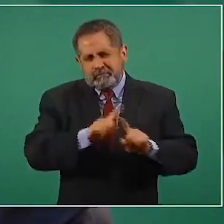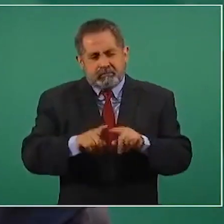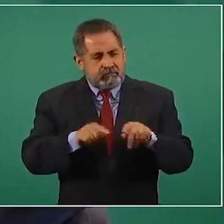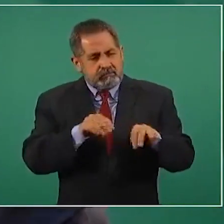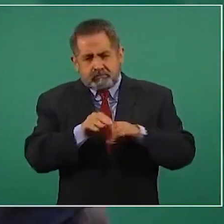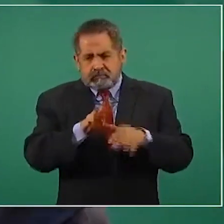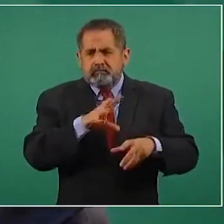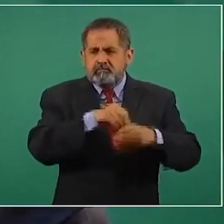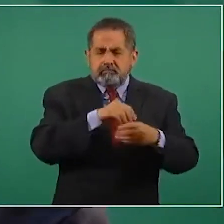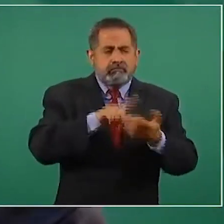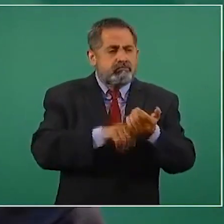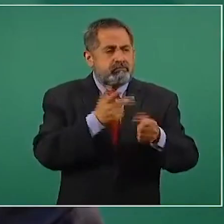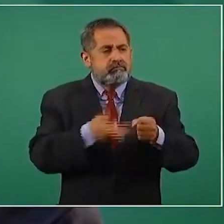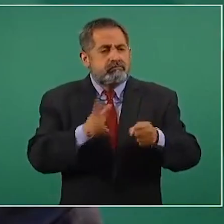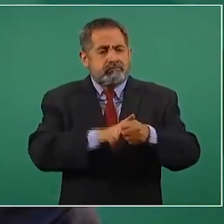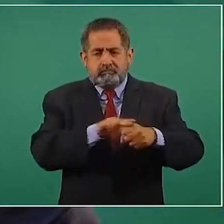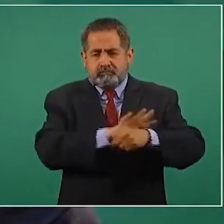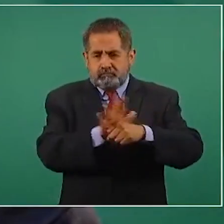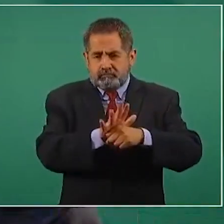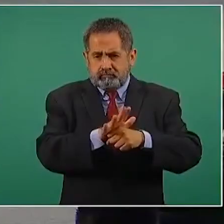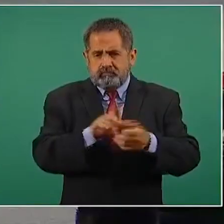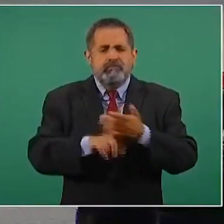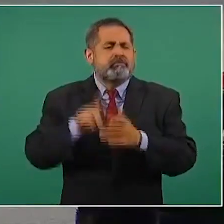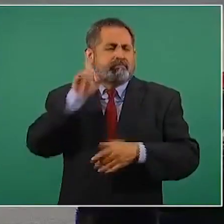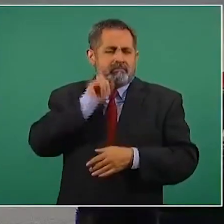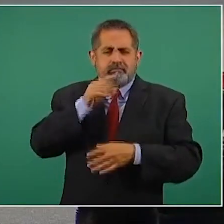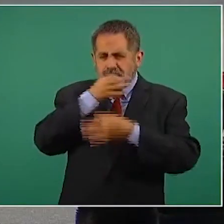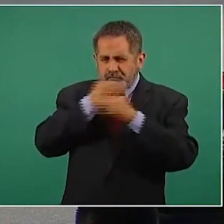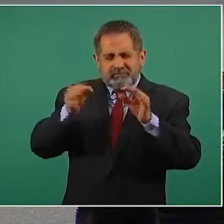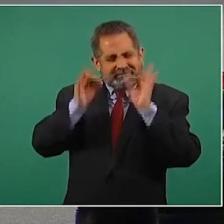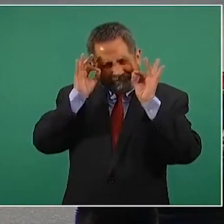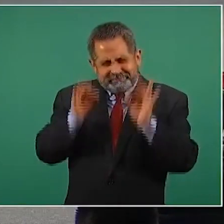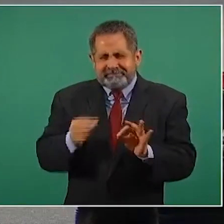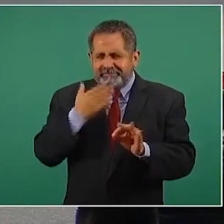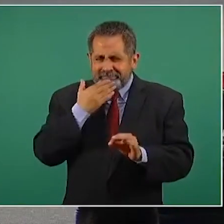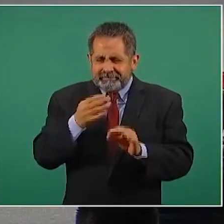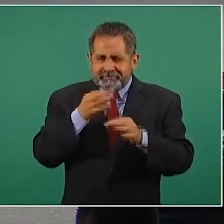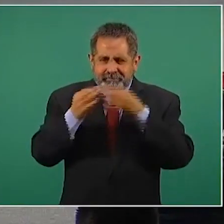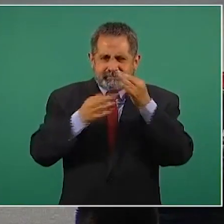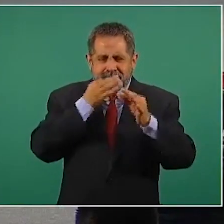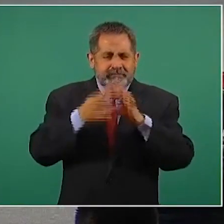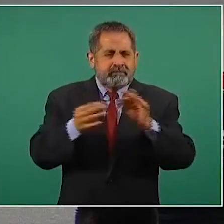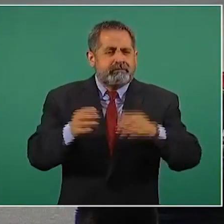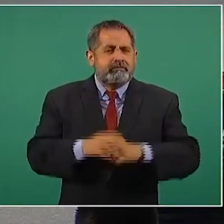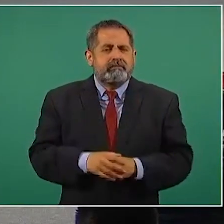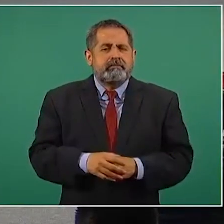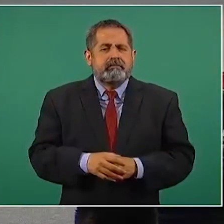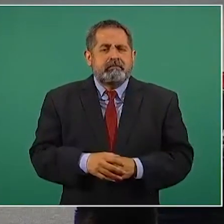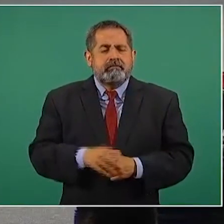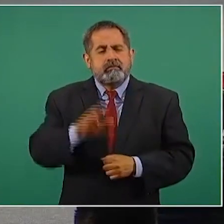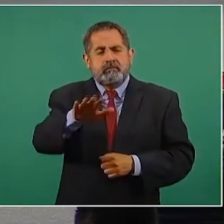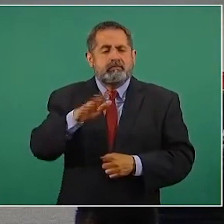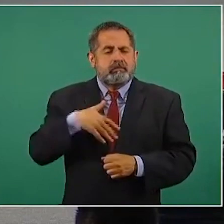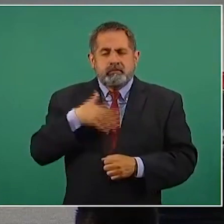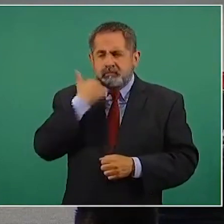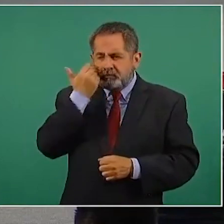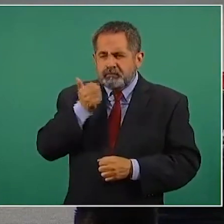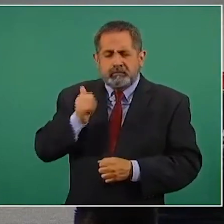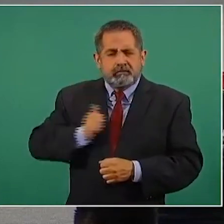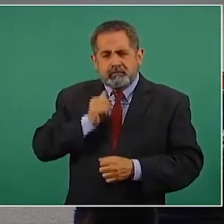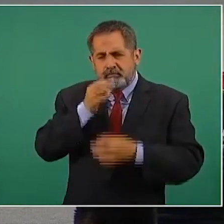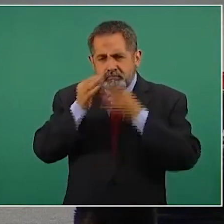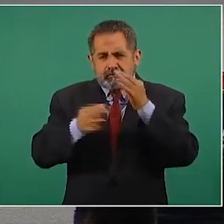en hospitales COVID. Mañana se va a informar bien sobre esto. Yo quiero aprovechar